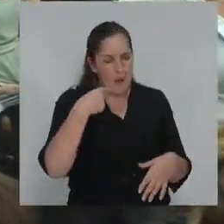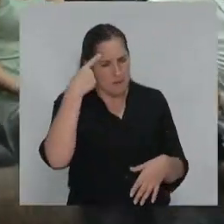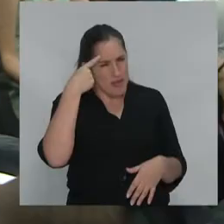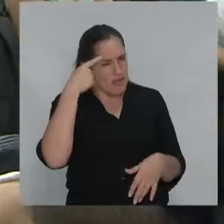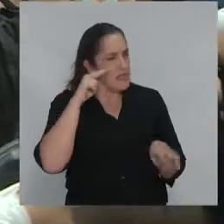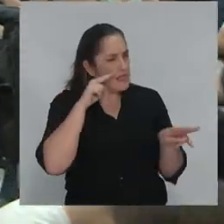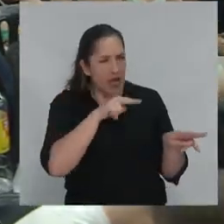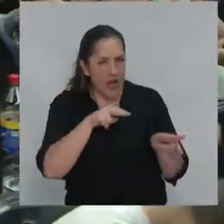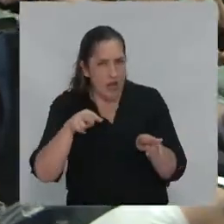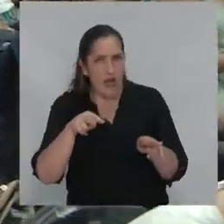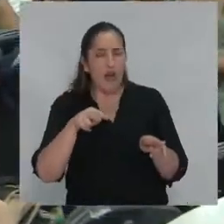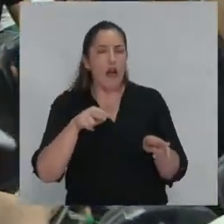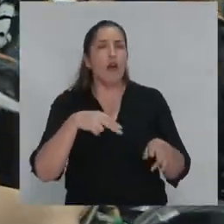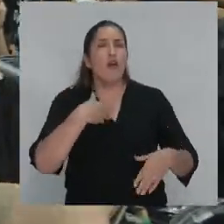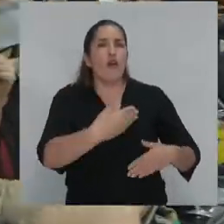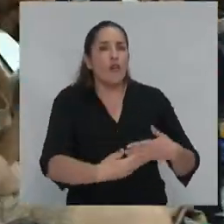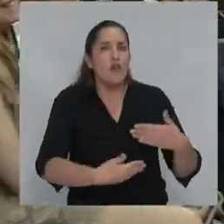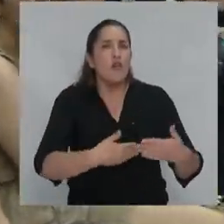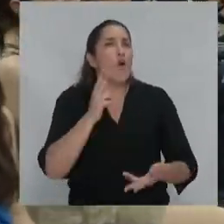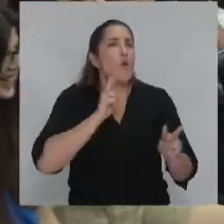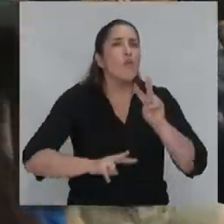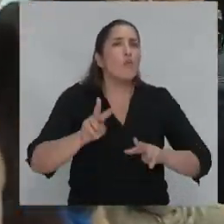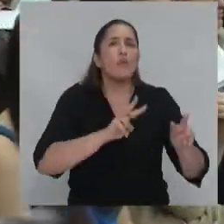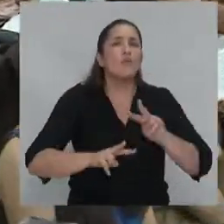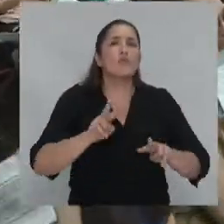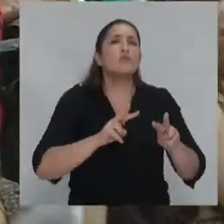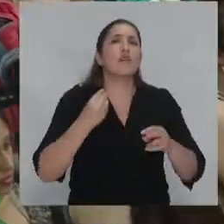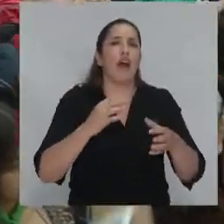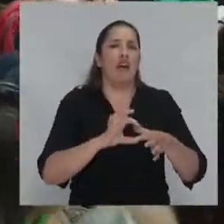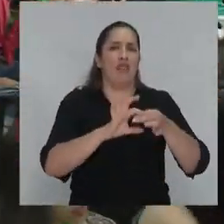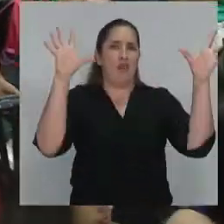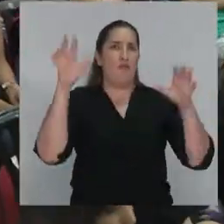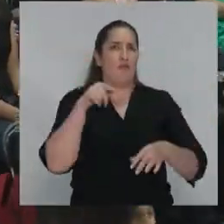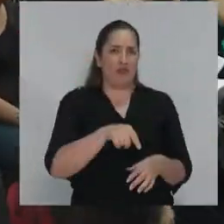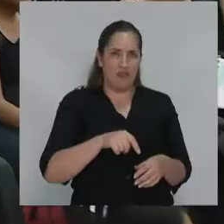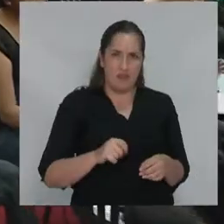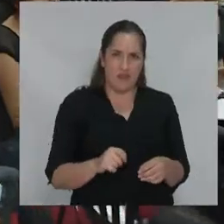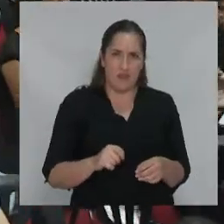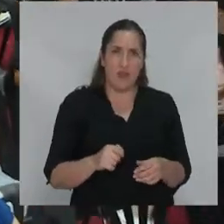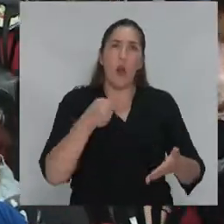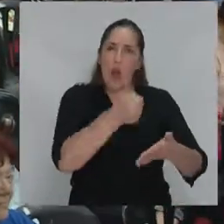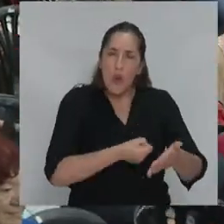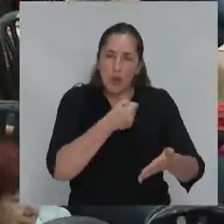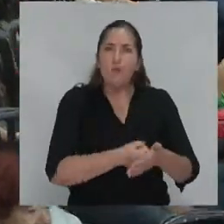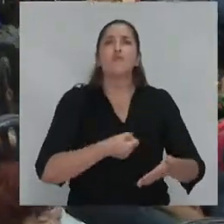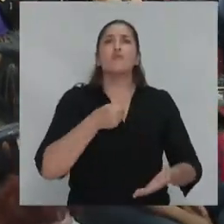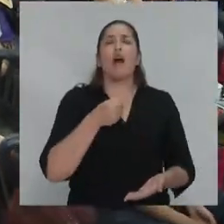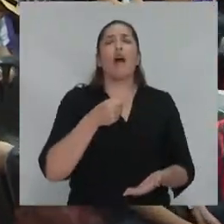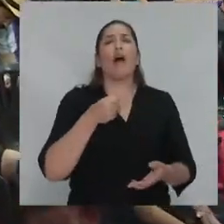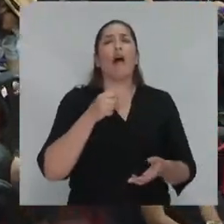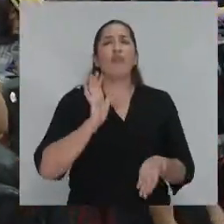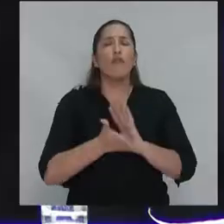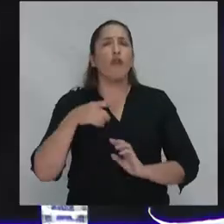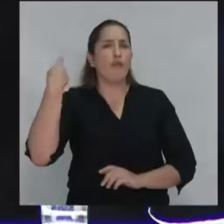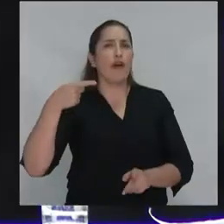en una evolución, una salida de crisis que sea democrática, la lucha antiracista, la